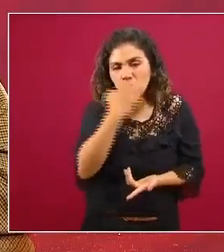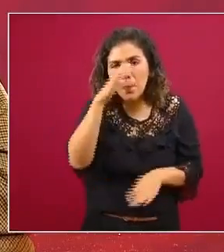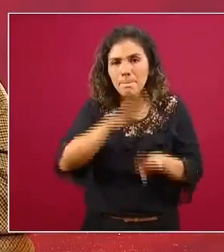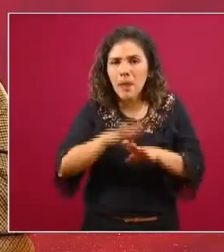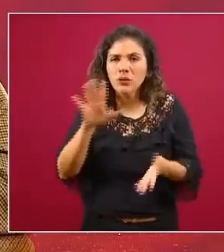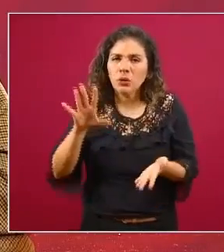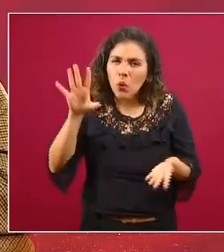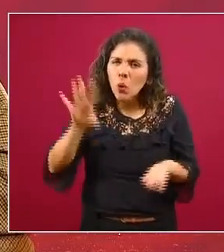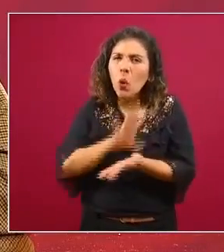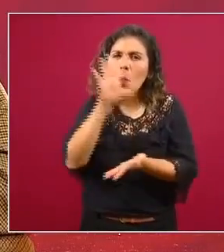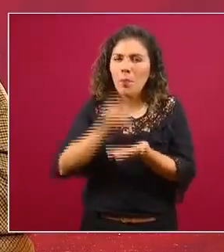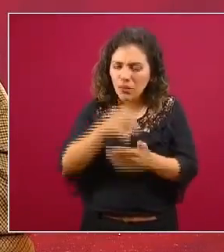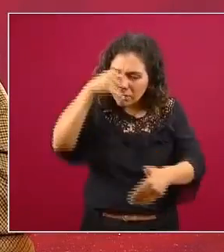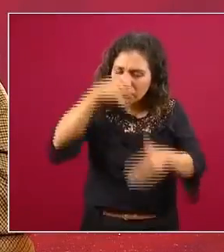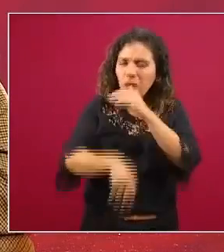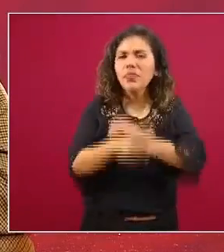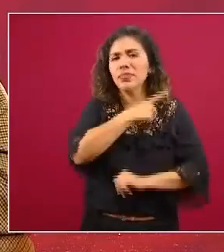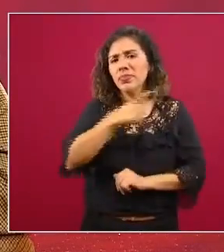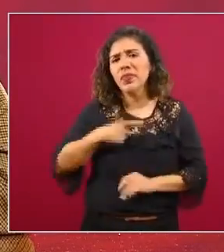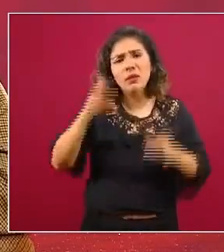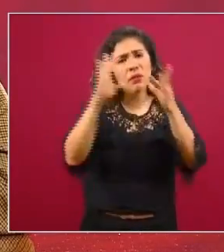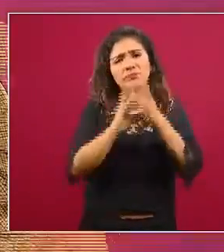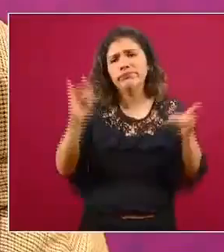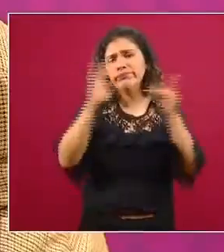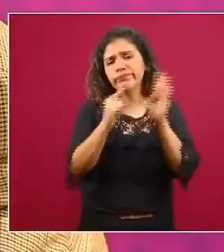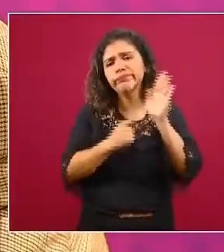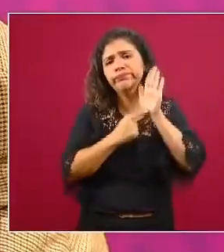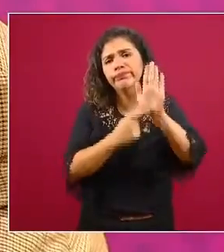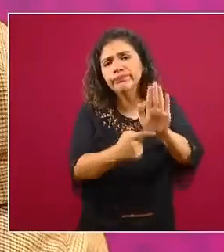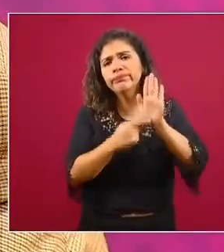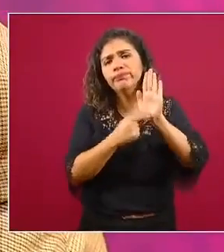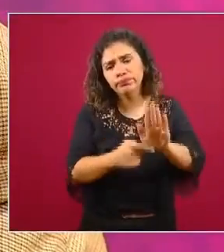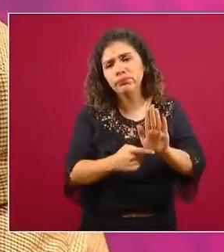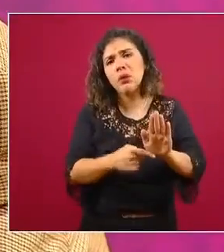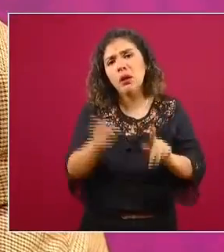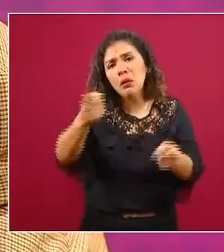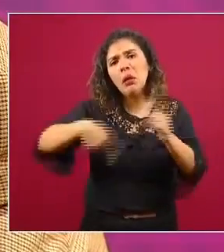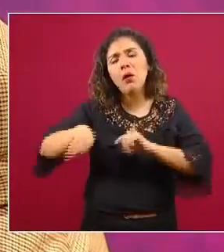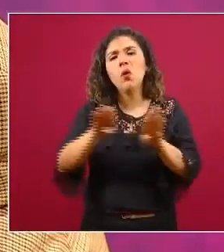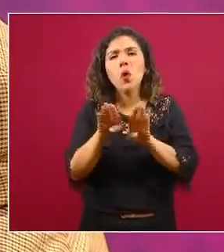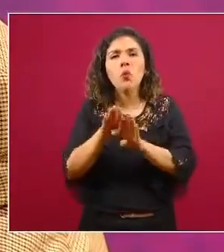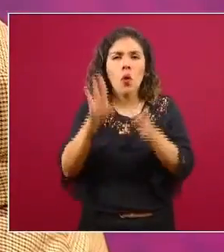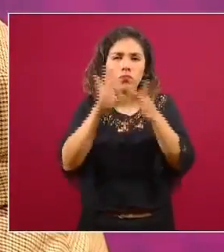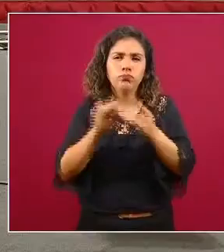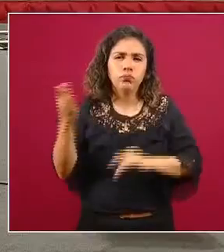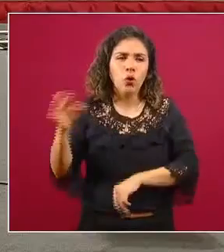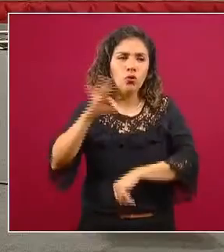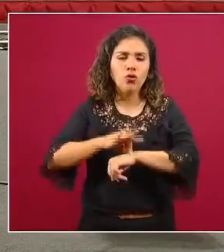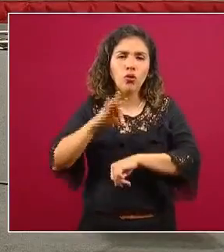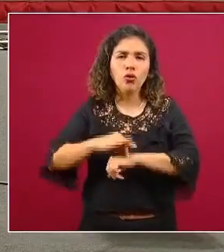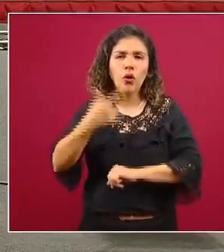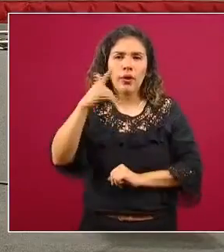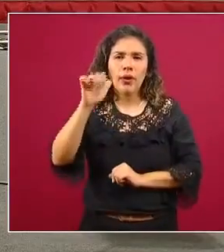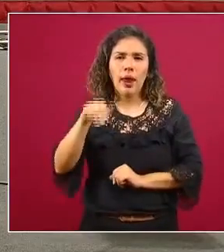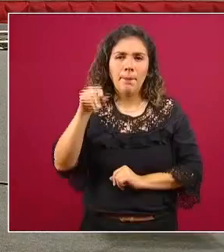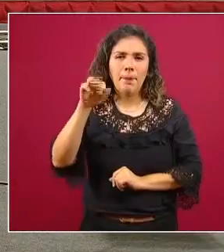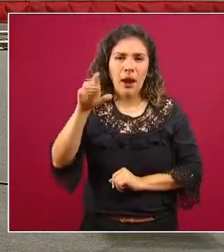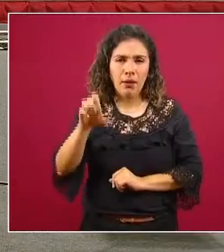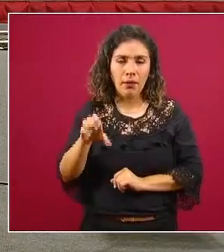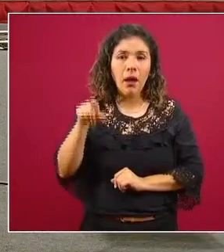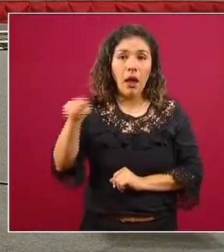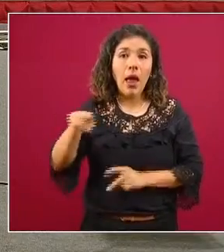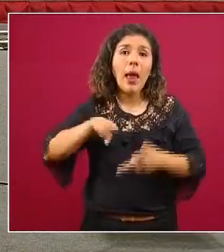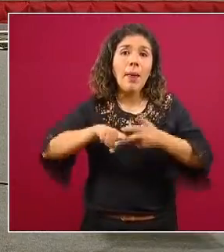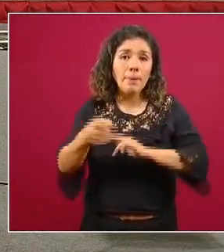complejo pero que tiene que presentarse tiene que tiene que tiene que describirse y como bien lo marcó el doctor Yanmar Gabastú